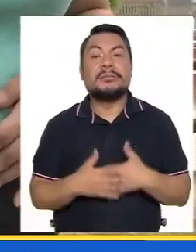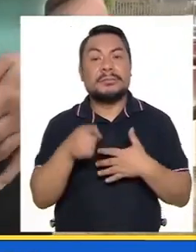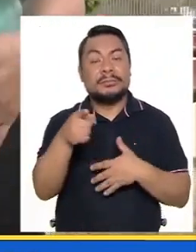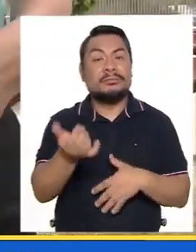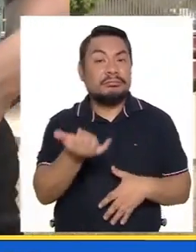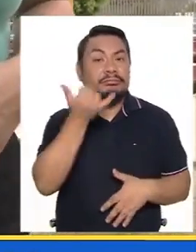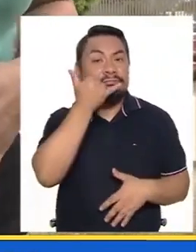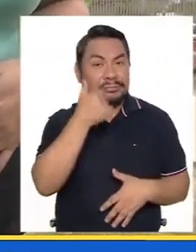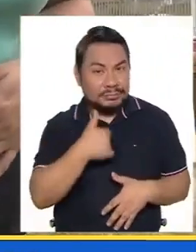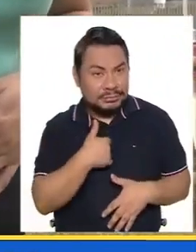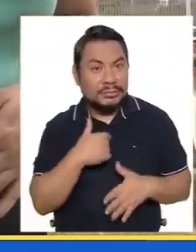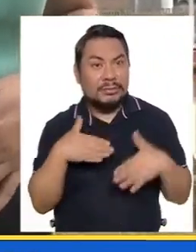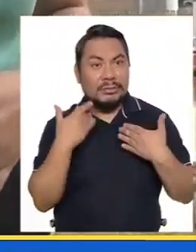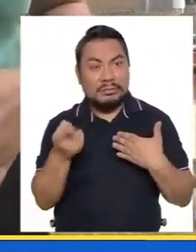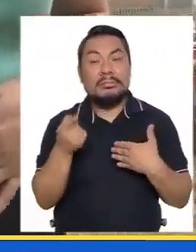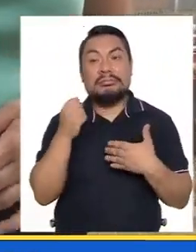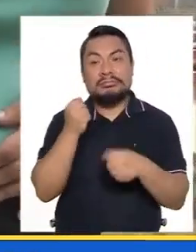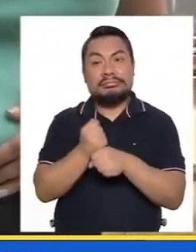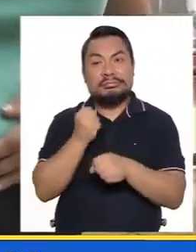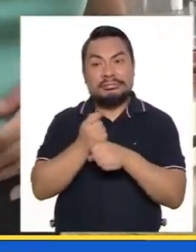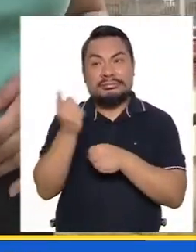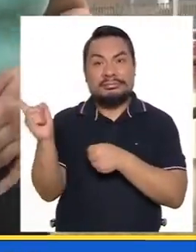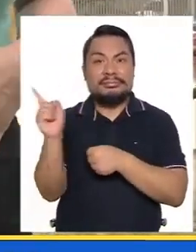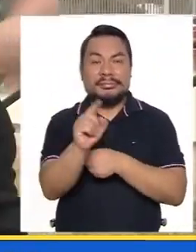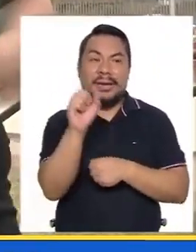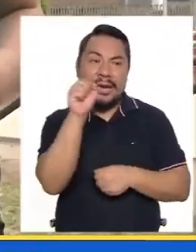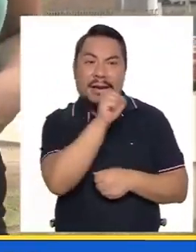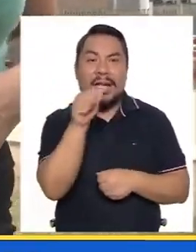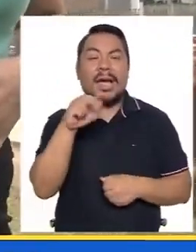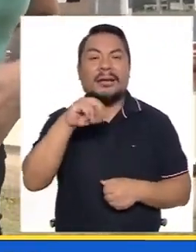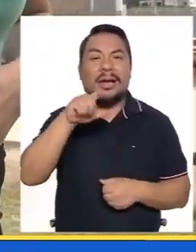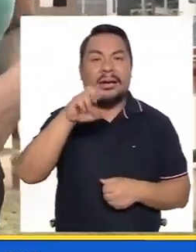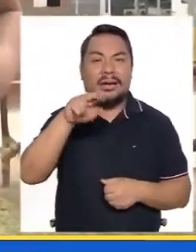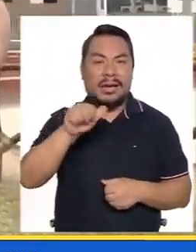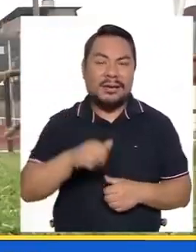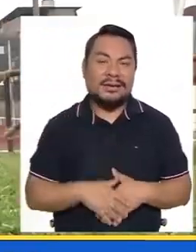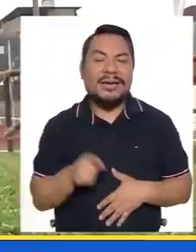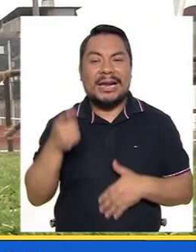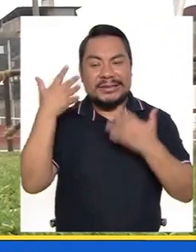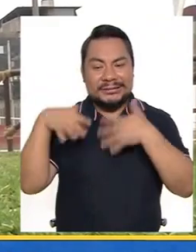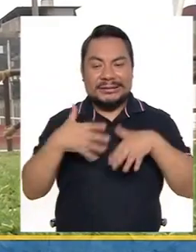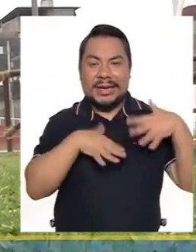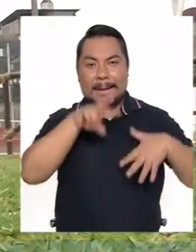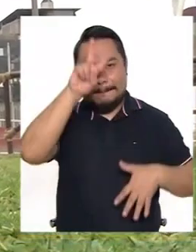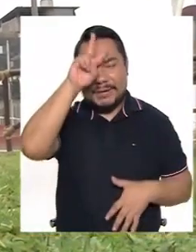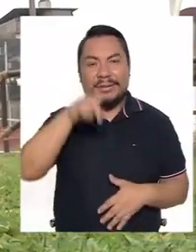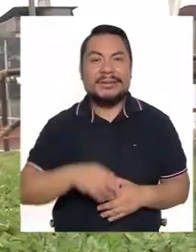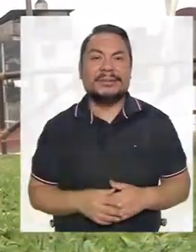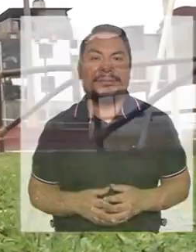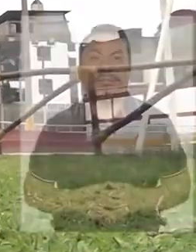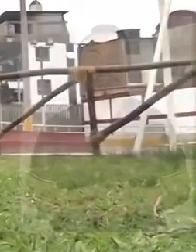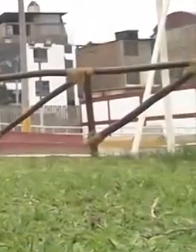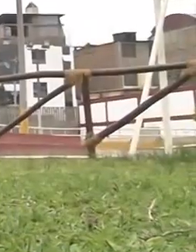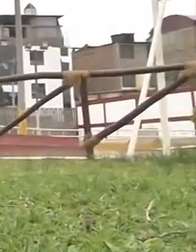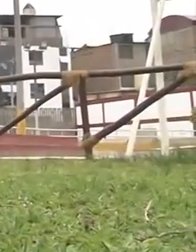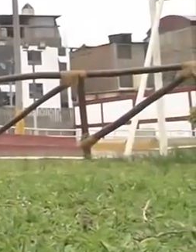me llamaran para contar con Ana Carla, la Shakirita peruana.